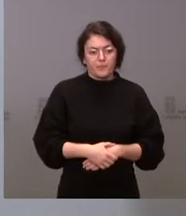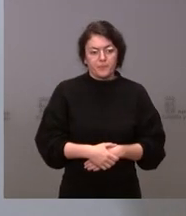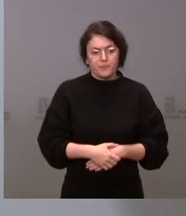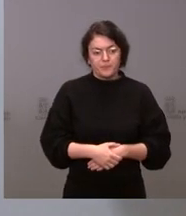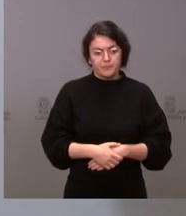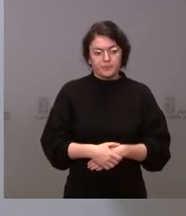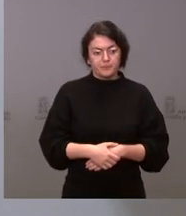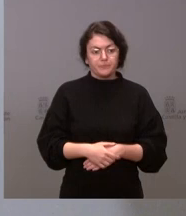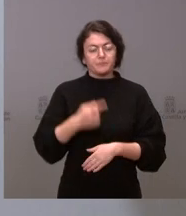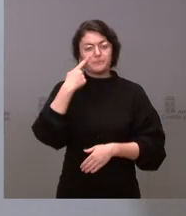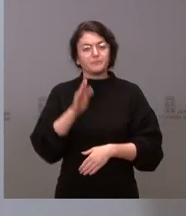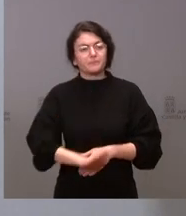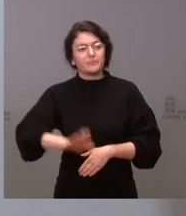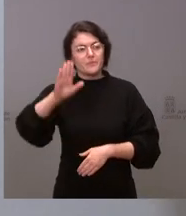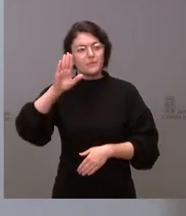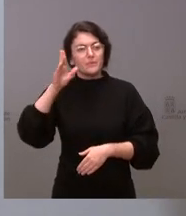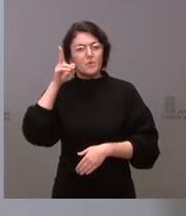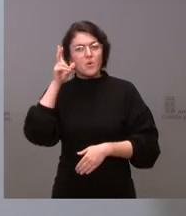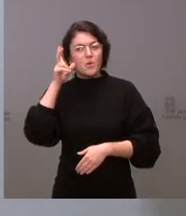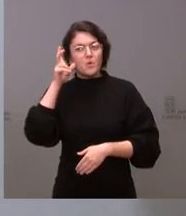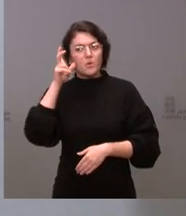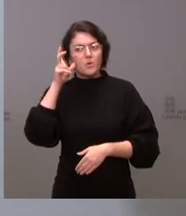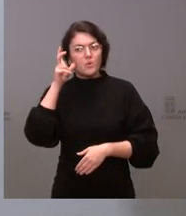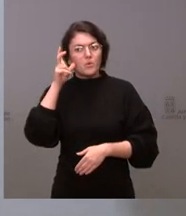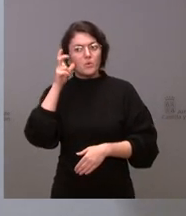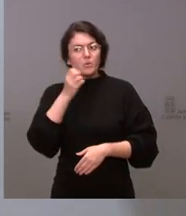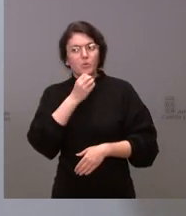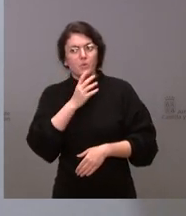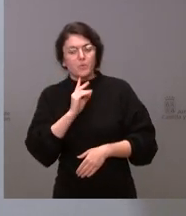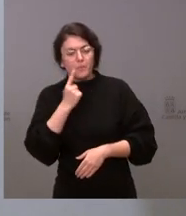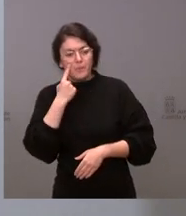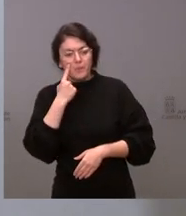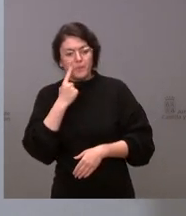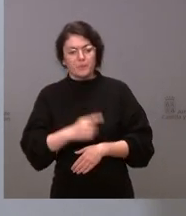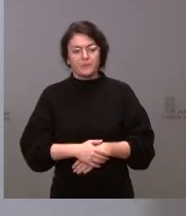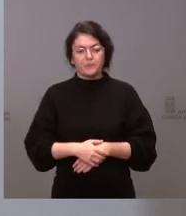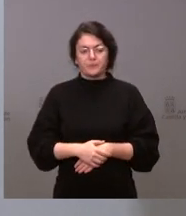Yo le escucho bien. No sé si hay algún otro problema. Le van a facilitar un micro, don Oscar.